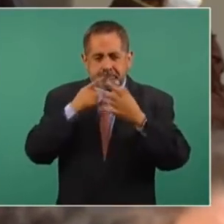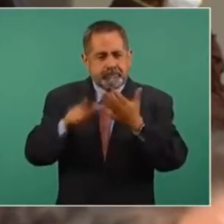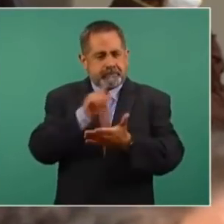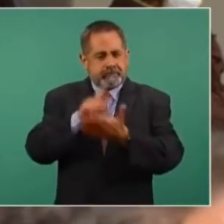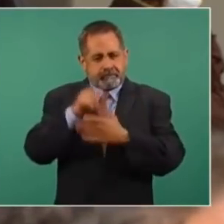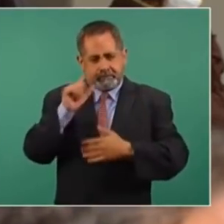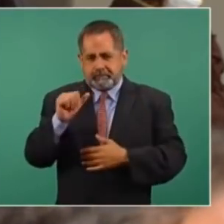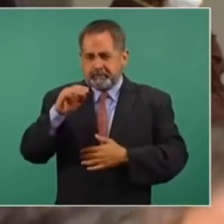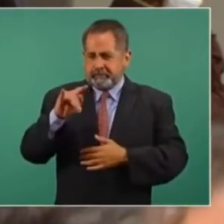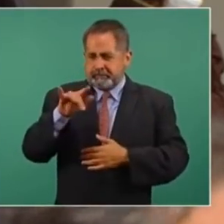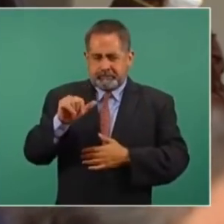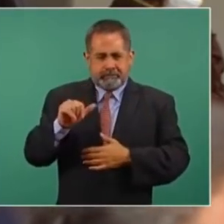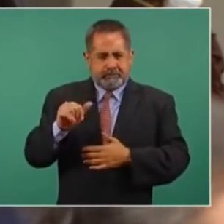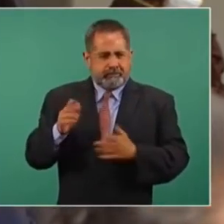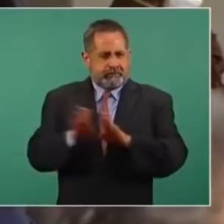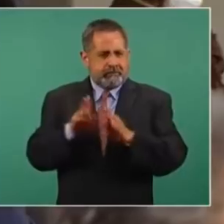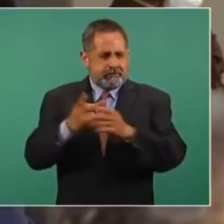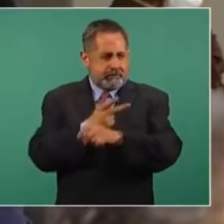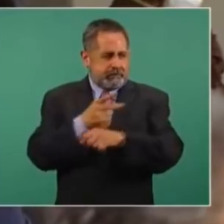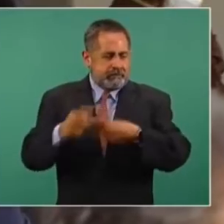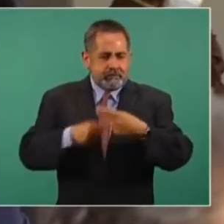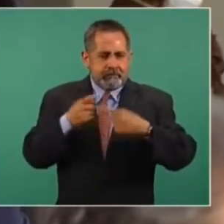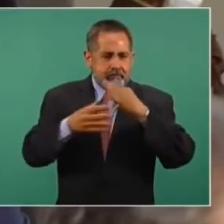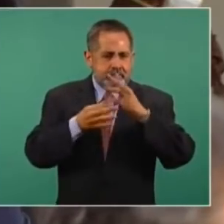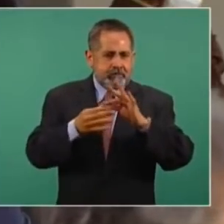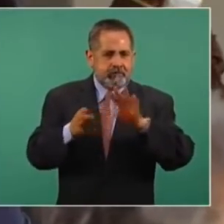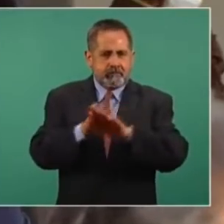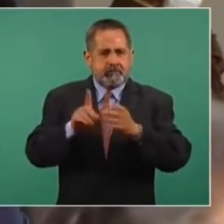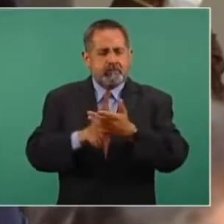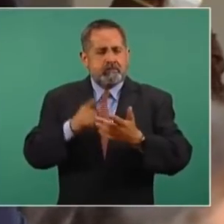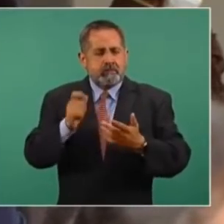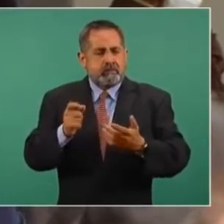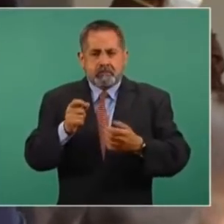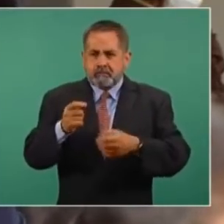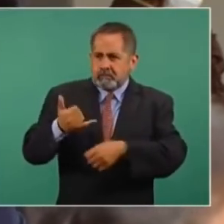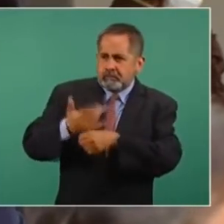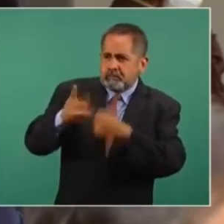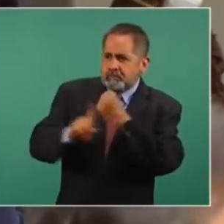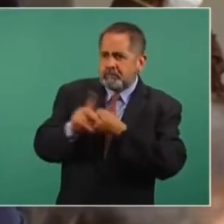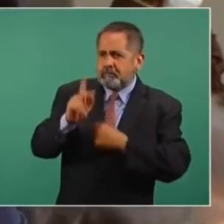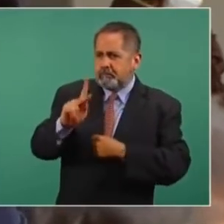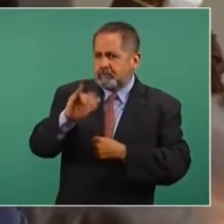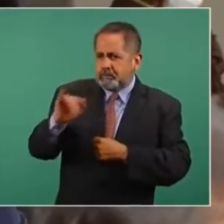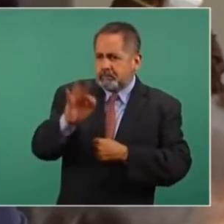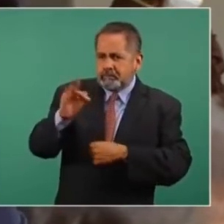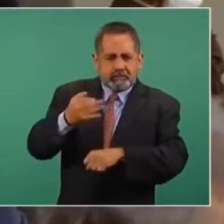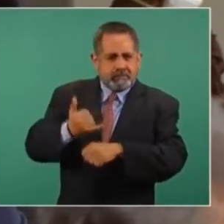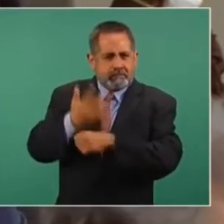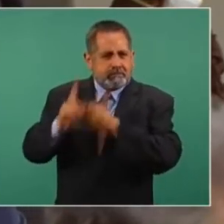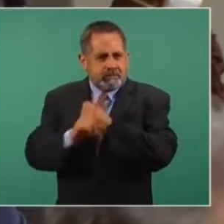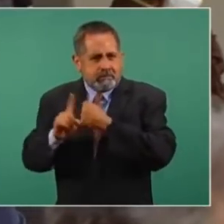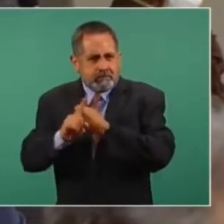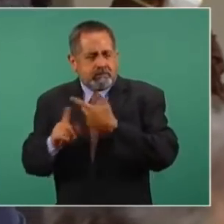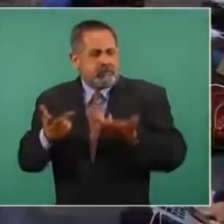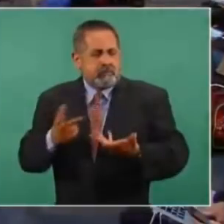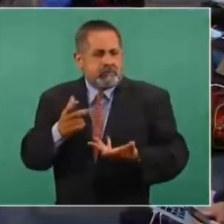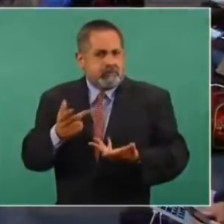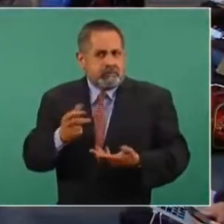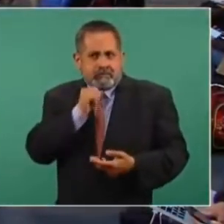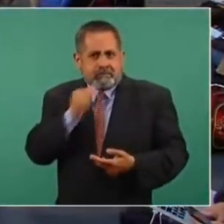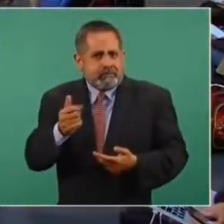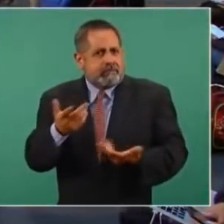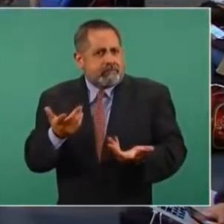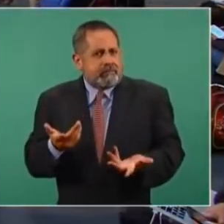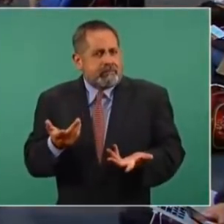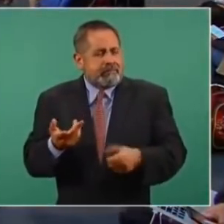amnistía, estos procedimientos, si han encontrado algún tipo de trabas por parte del Poder Judicial, o esto definitivamente no, y